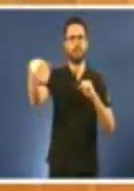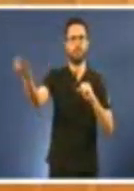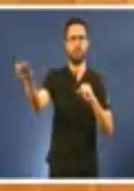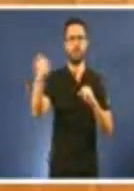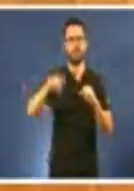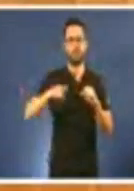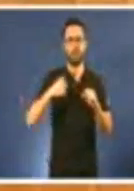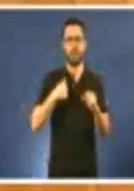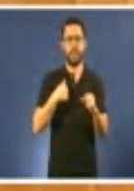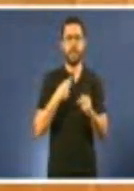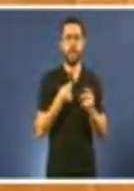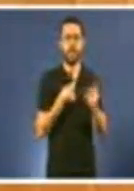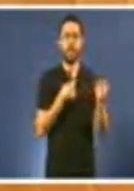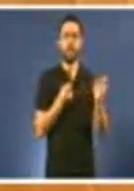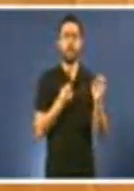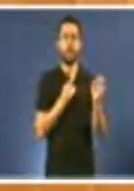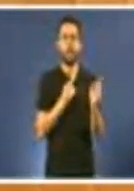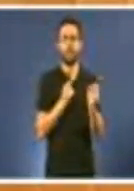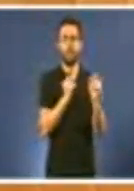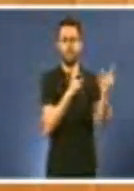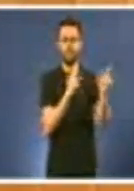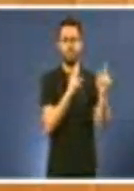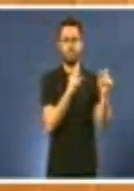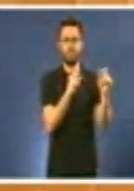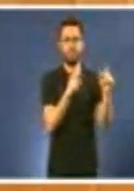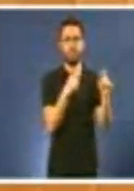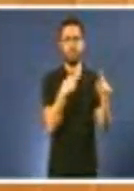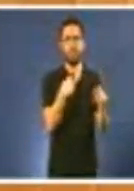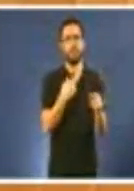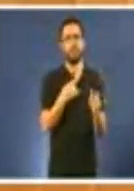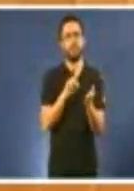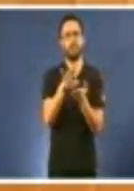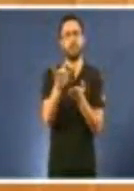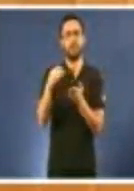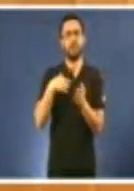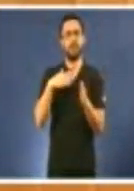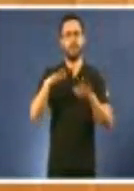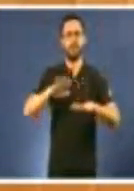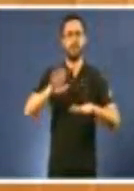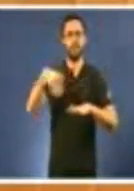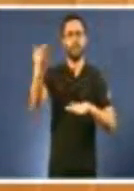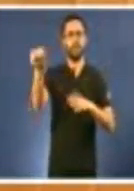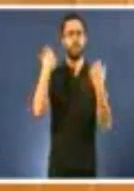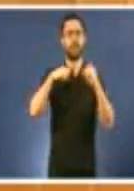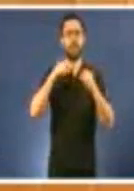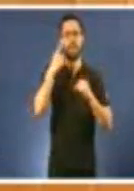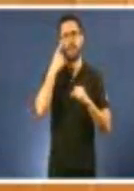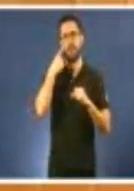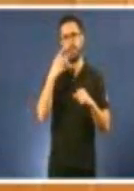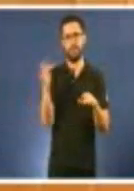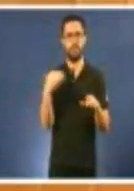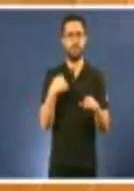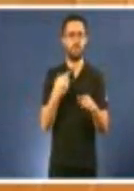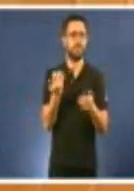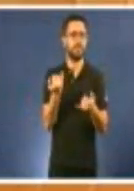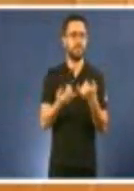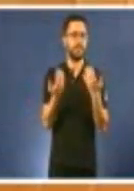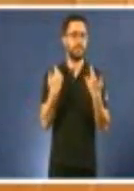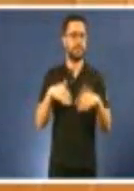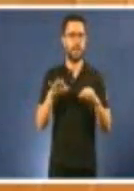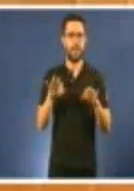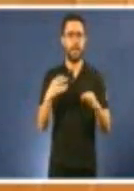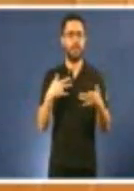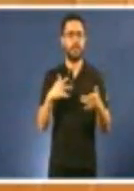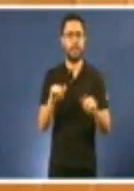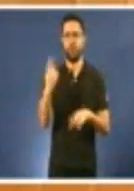se marchan, ora xa los mandamos, e que se marchen a facer prácticas tamén, a ver se non queda ningún. A ver se non queda ningún. Esa é a súa